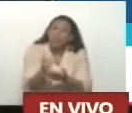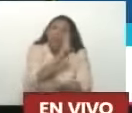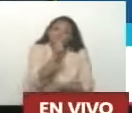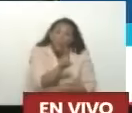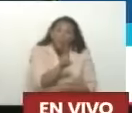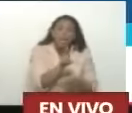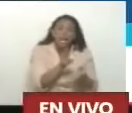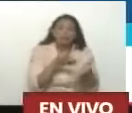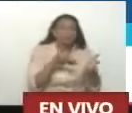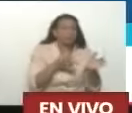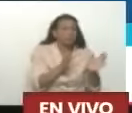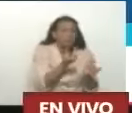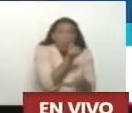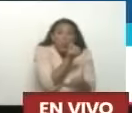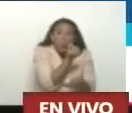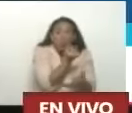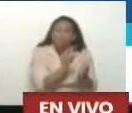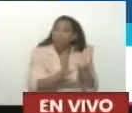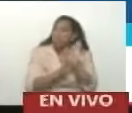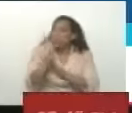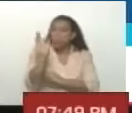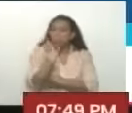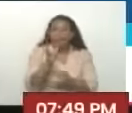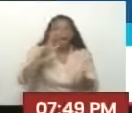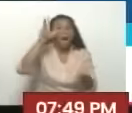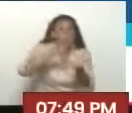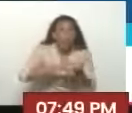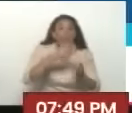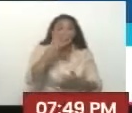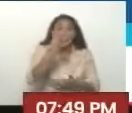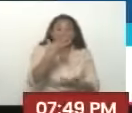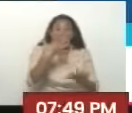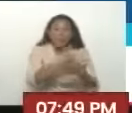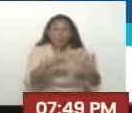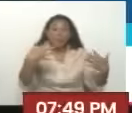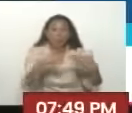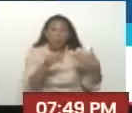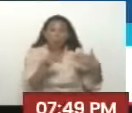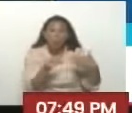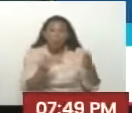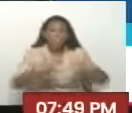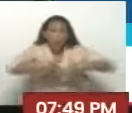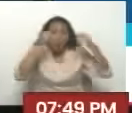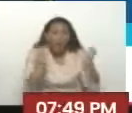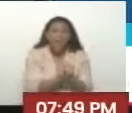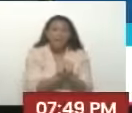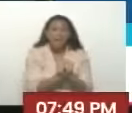No aprueban Ni un dólar Para el desarrollo Y aprueban 95 mil millones de dólares Para la guerra